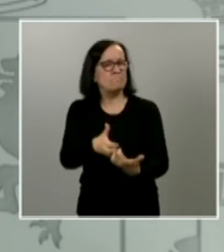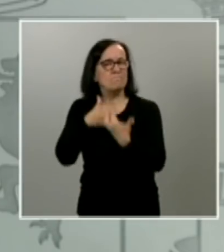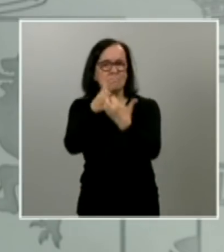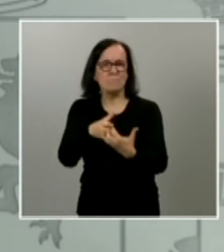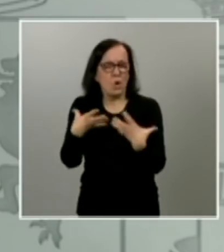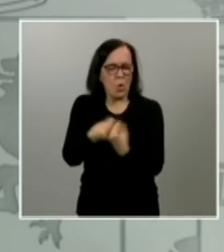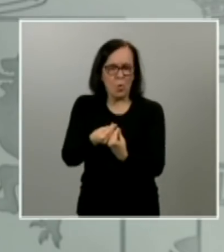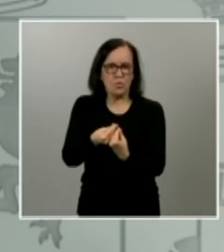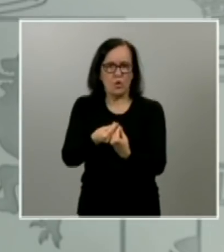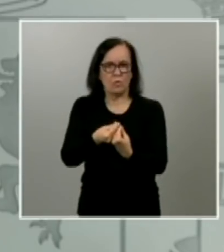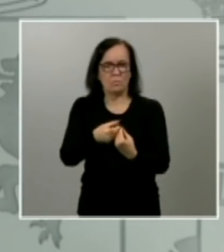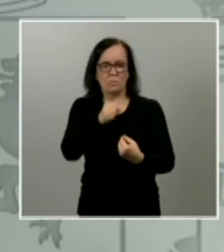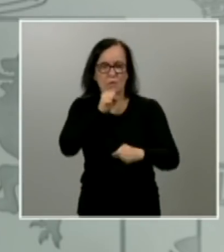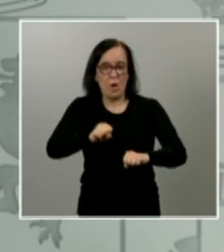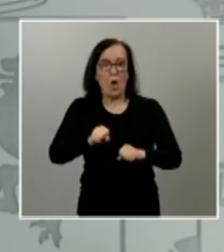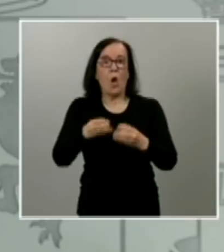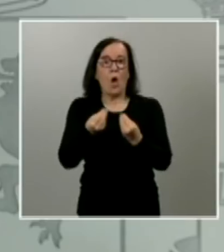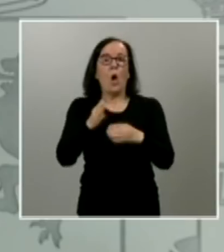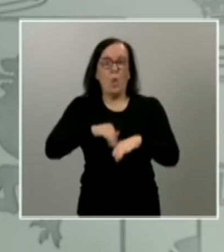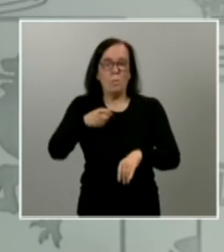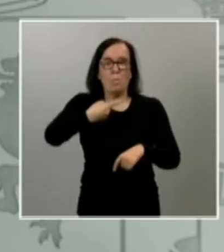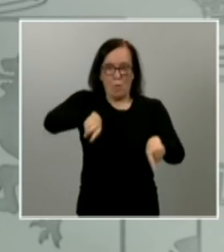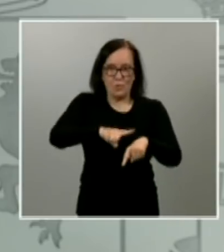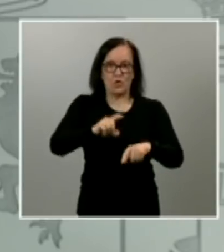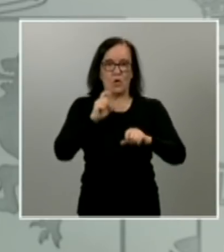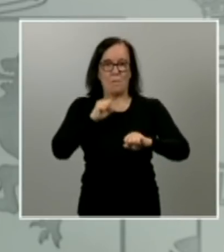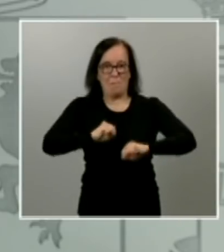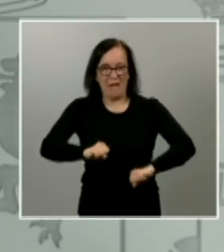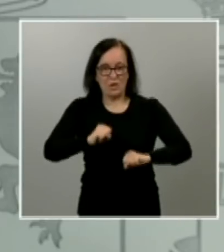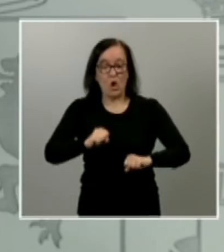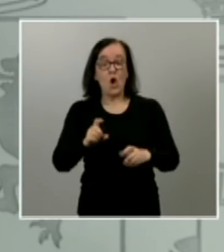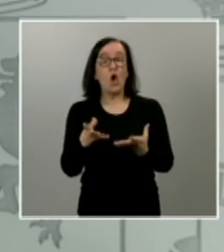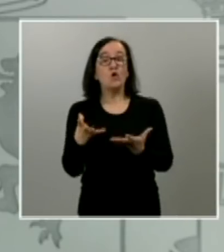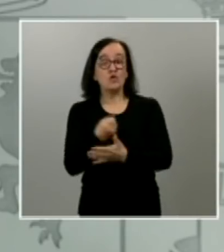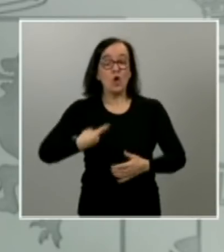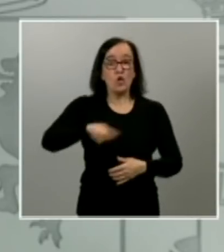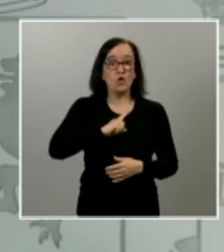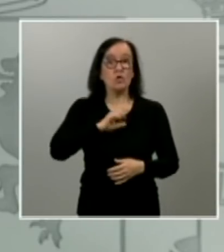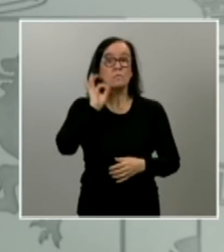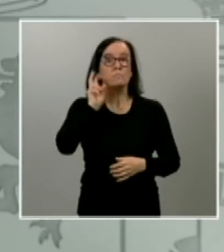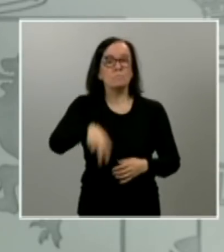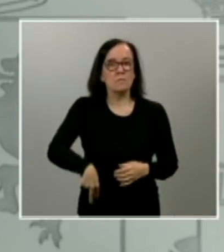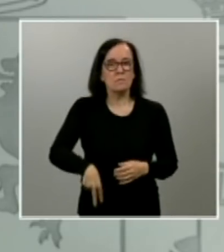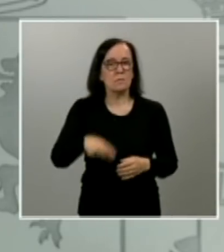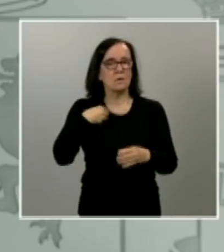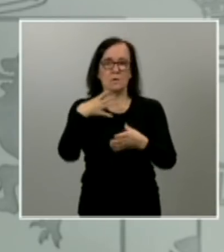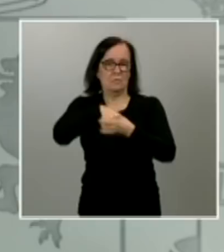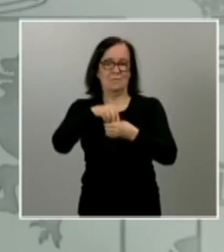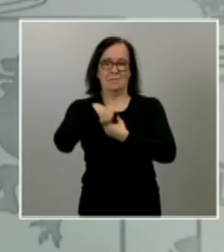mayores por vosotros los mayores porque todos somos como decía antes parte del mismo cuerpo